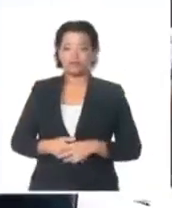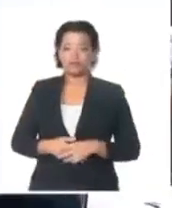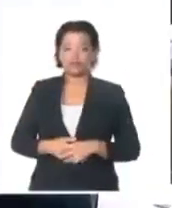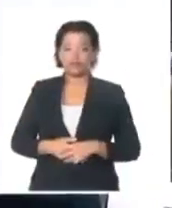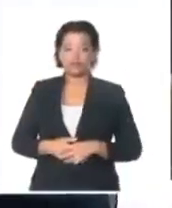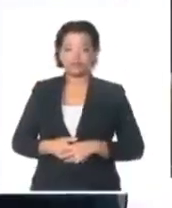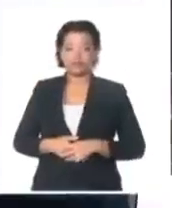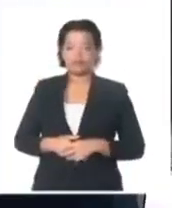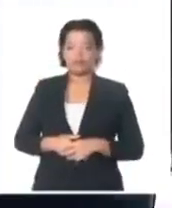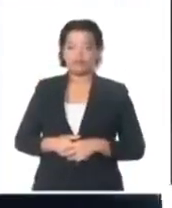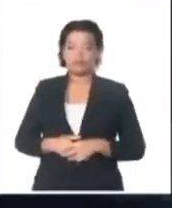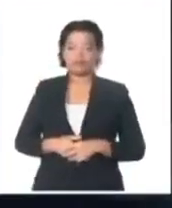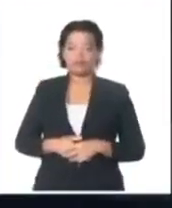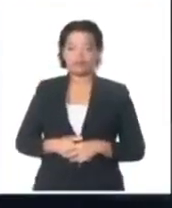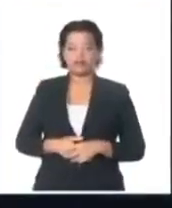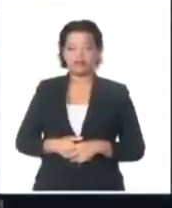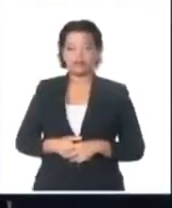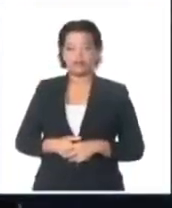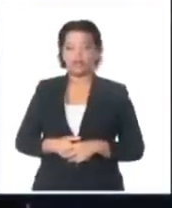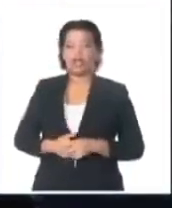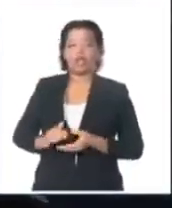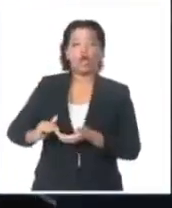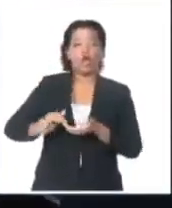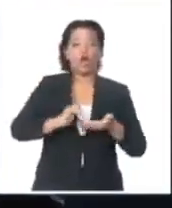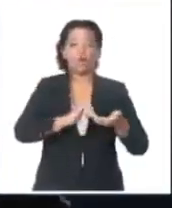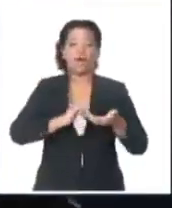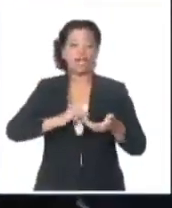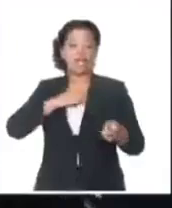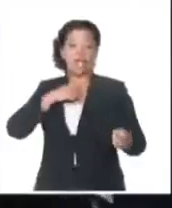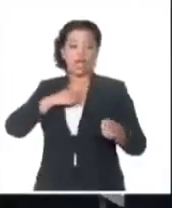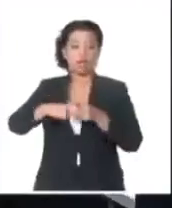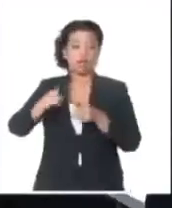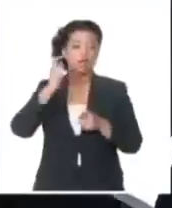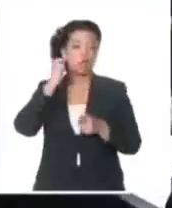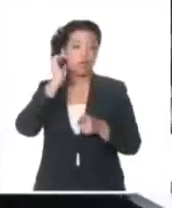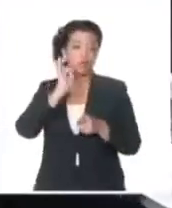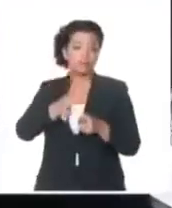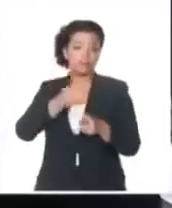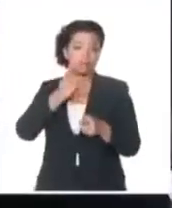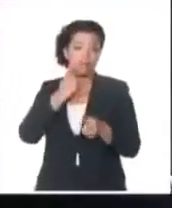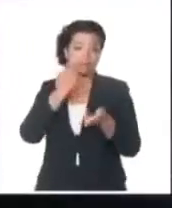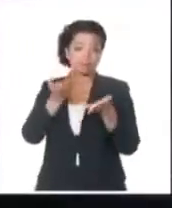A la compañera Inés María Charmanguau. A